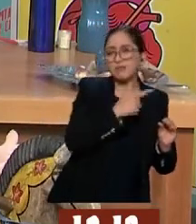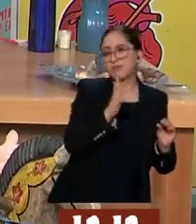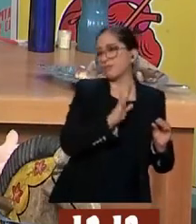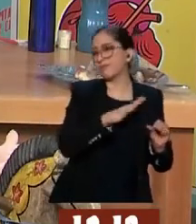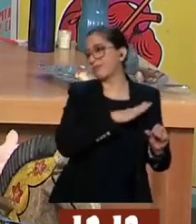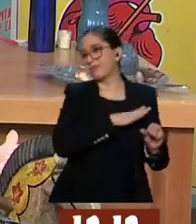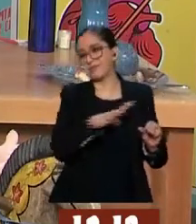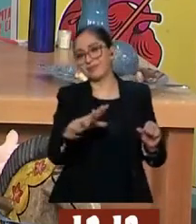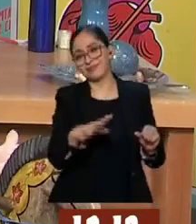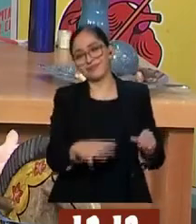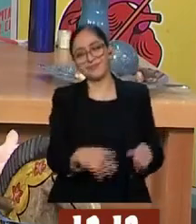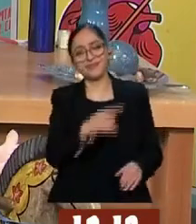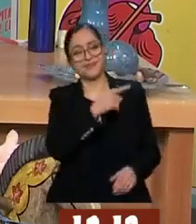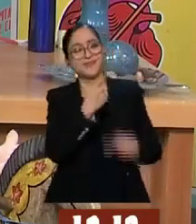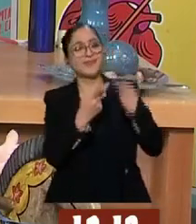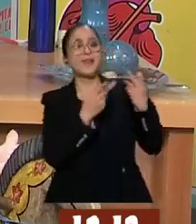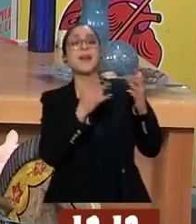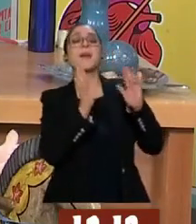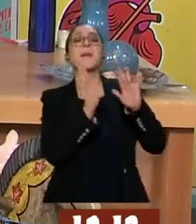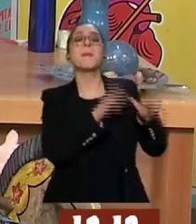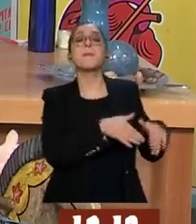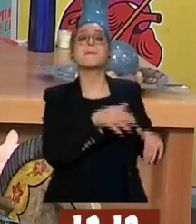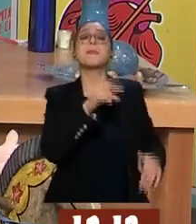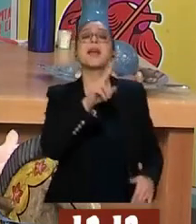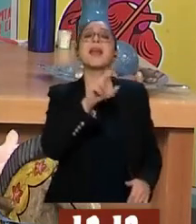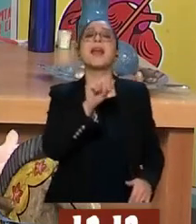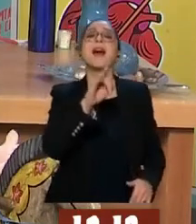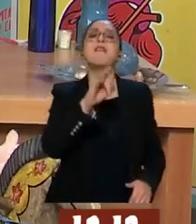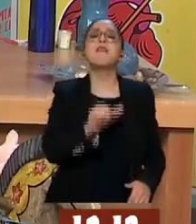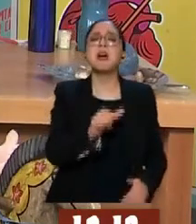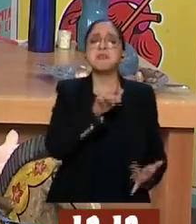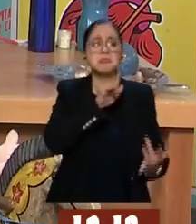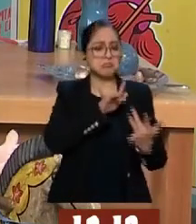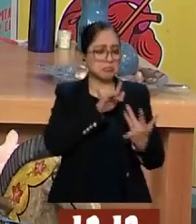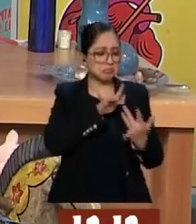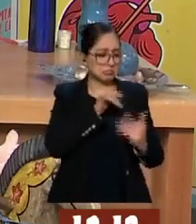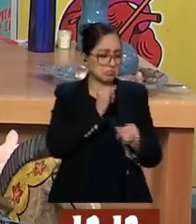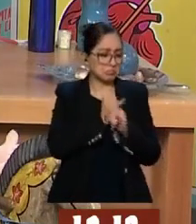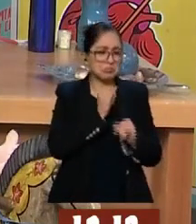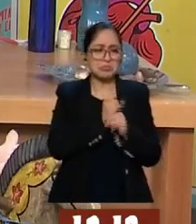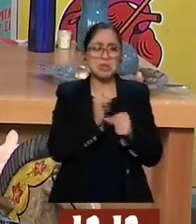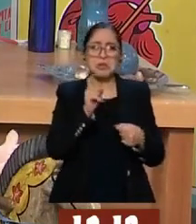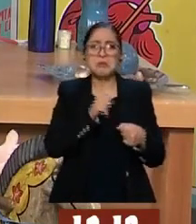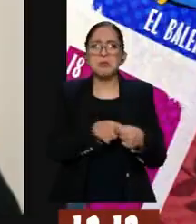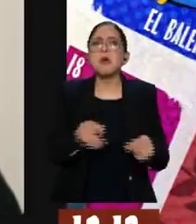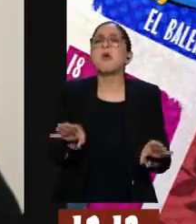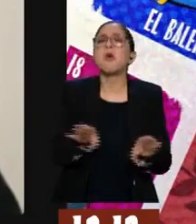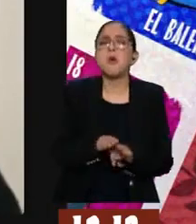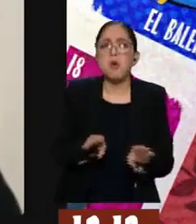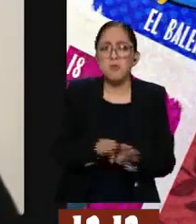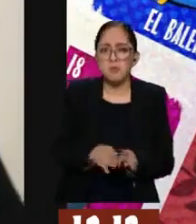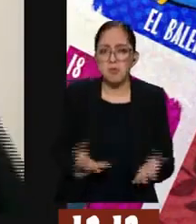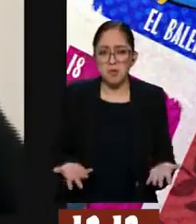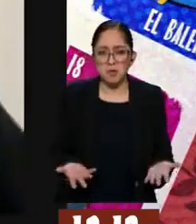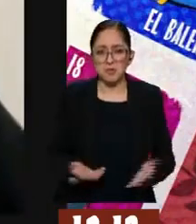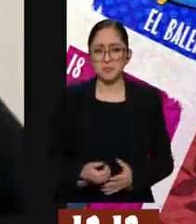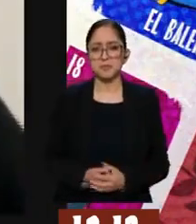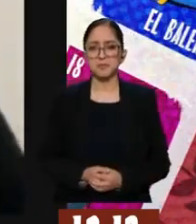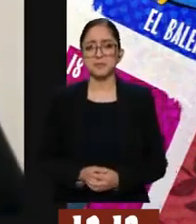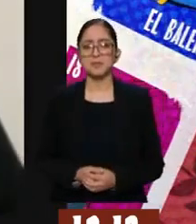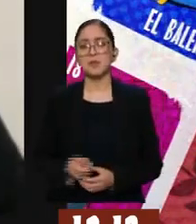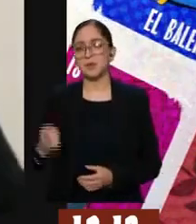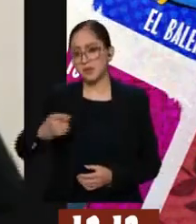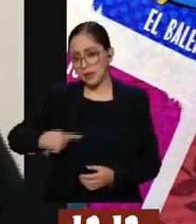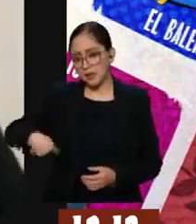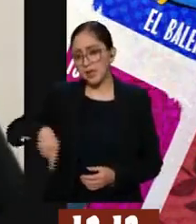Mi querido Rabita, ¿dónde te vamos a encontrar? Tus redes, tu página, todo y su campaña, por favor. Tu campaña, para